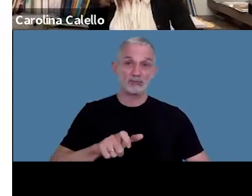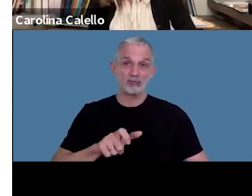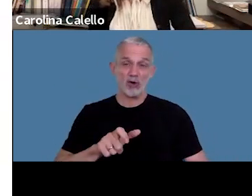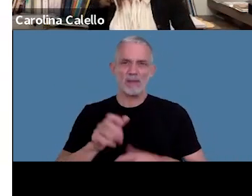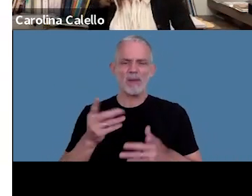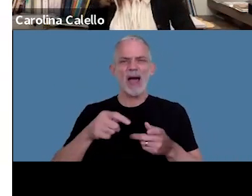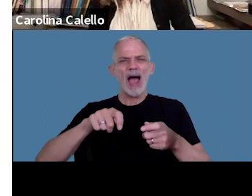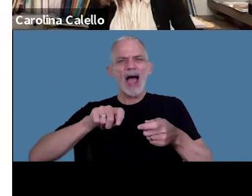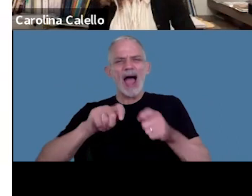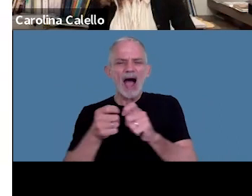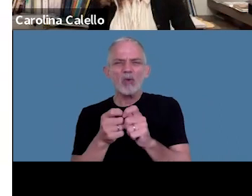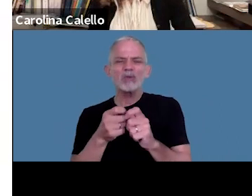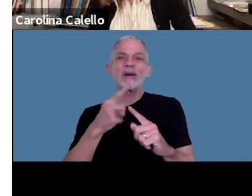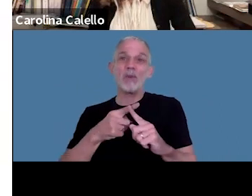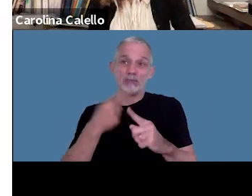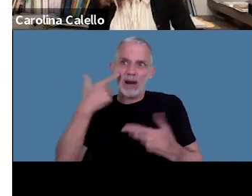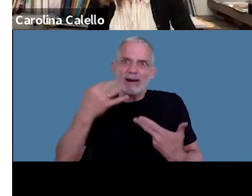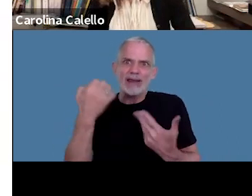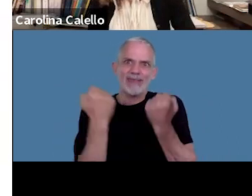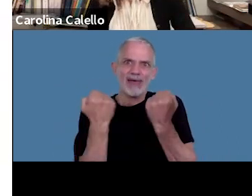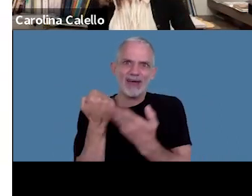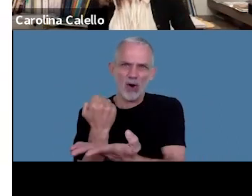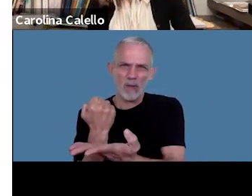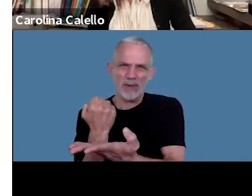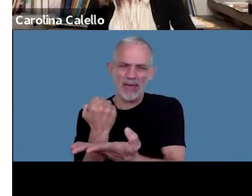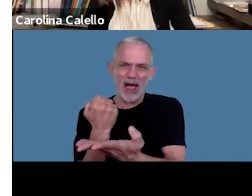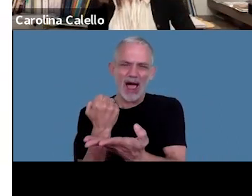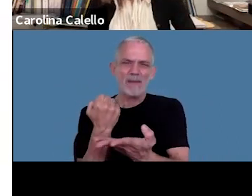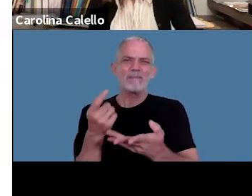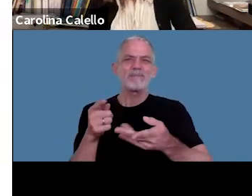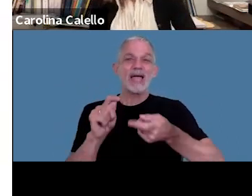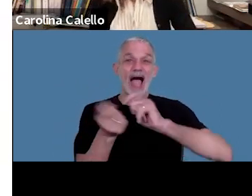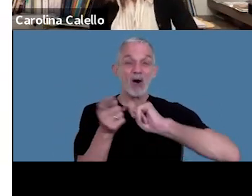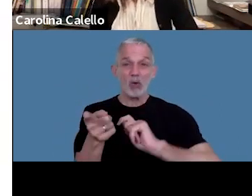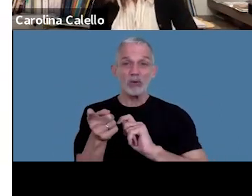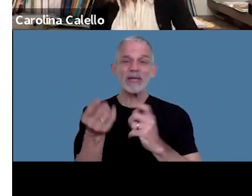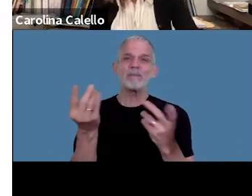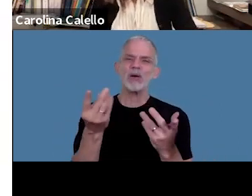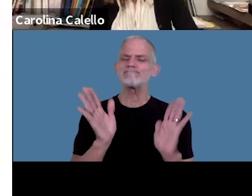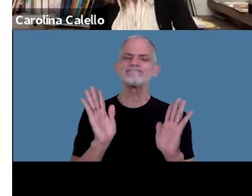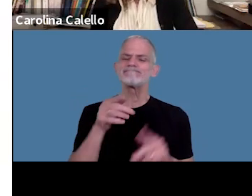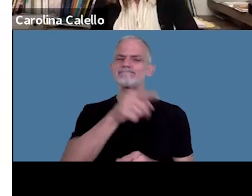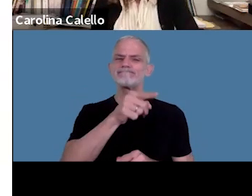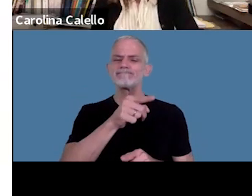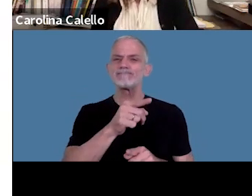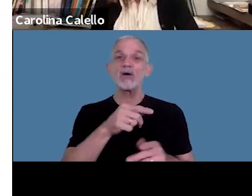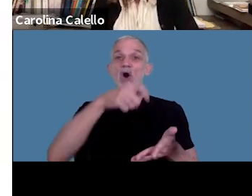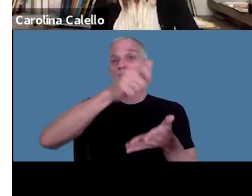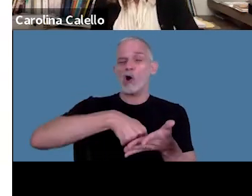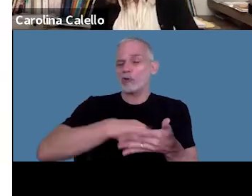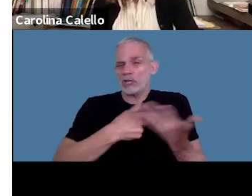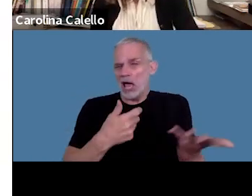ajuste por el principio de la realidad económica porque se objeta que determinado contrato